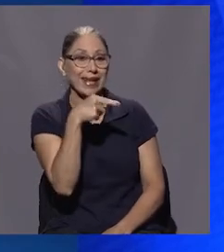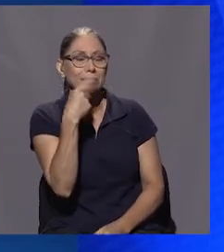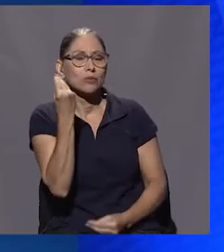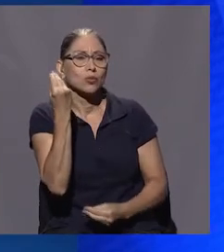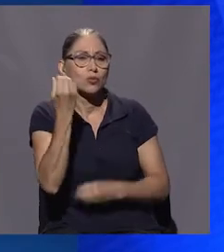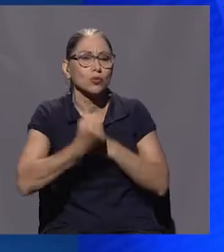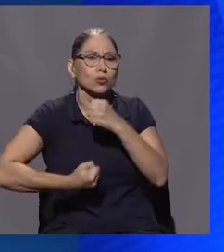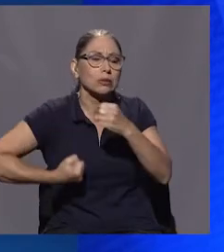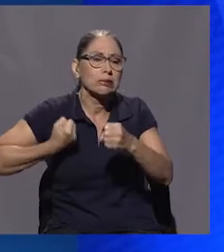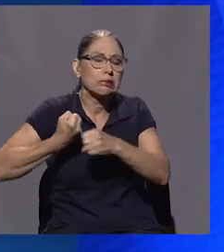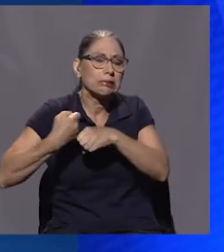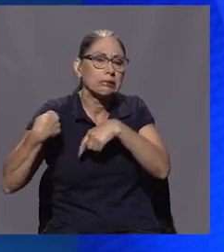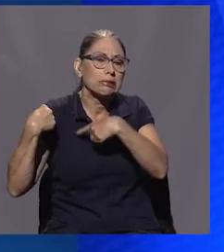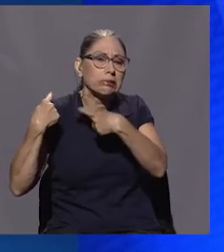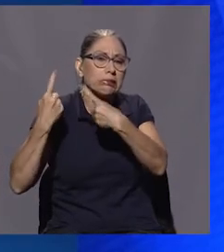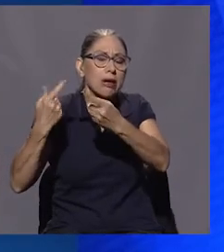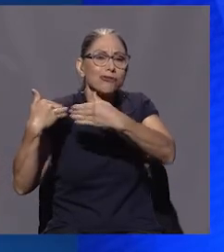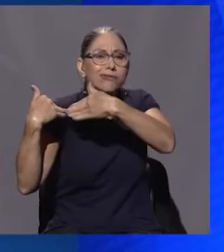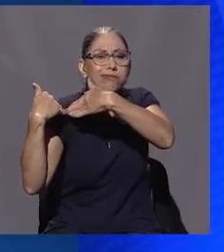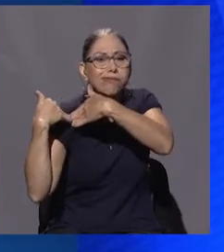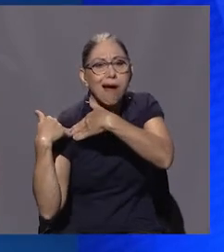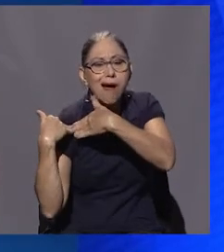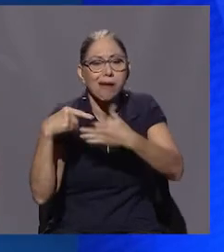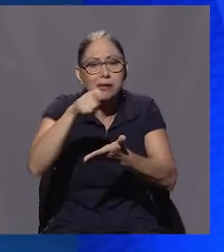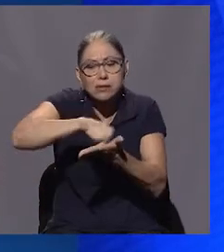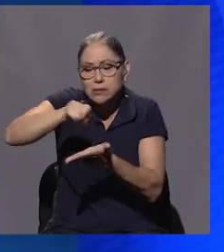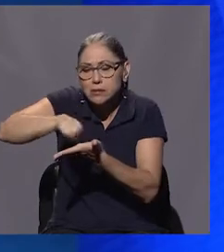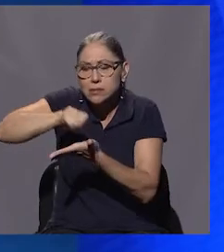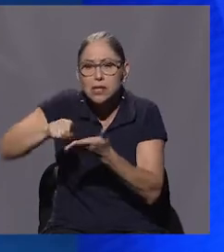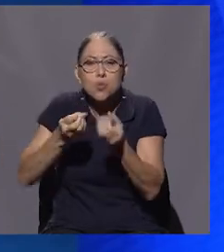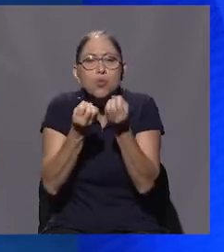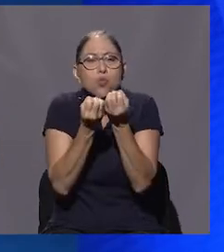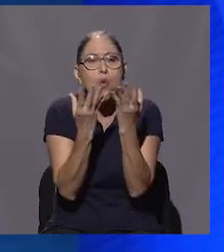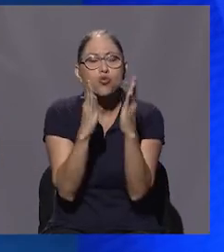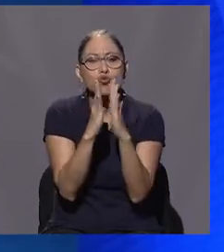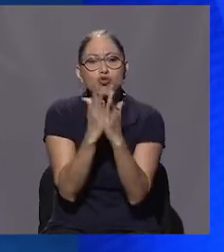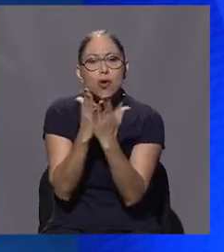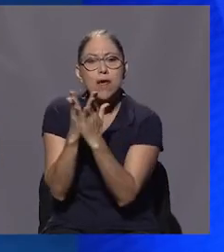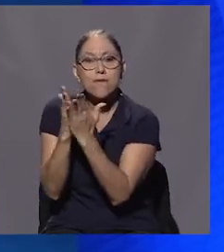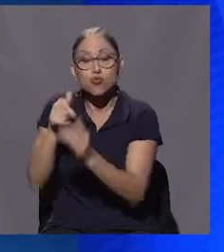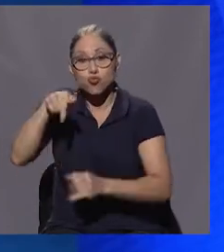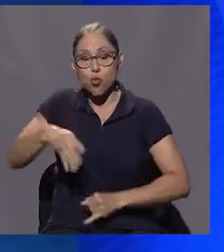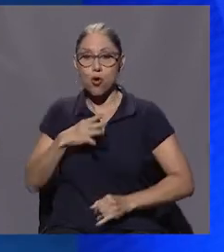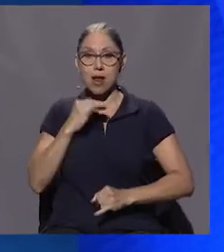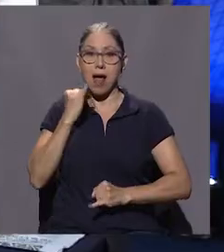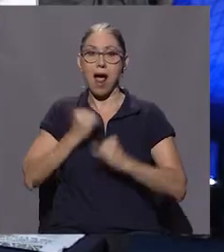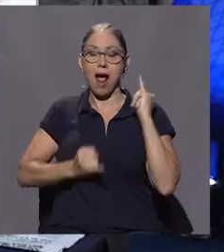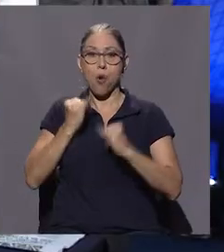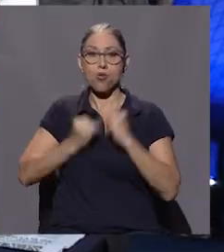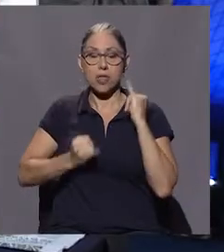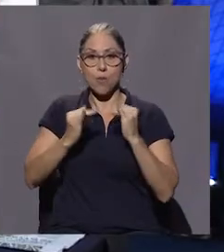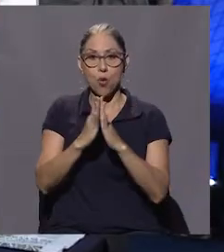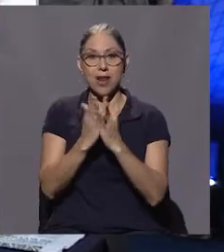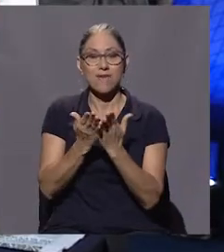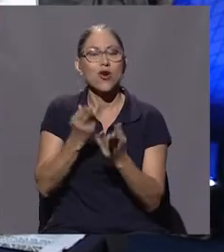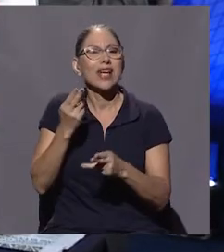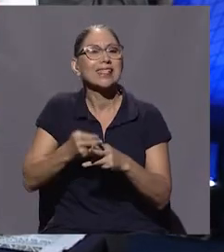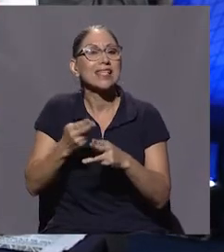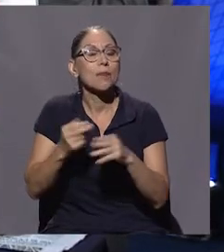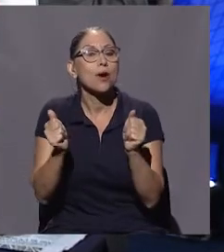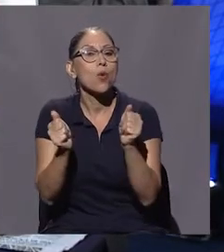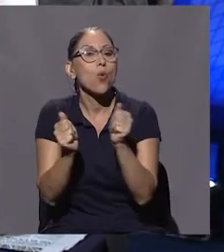años llevando bajo sus espaldas muchos textos, pero hoy hablamos de su último. Con la patria en el bolsillo.